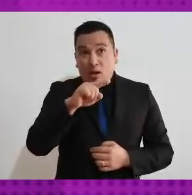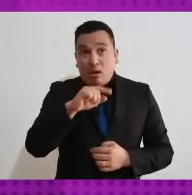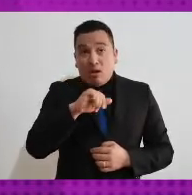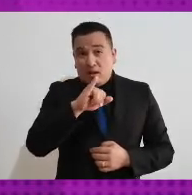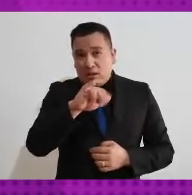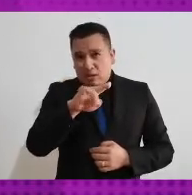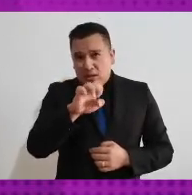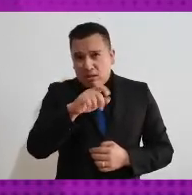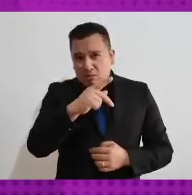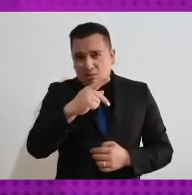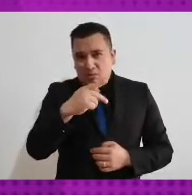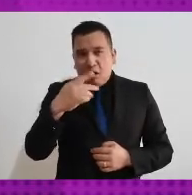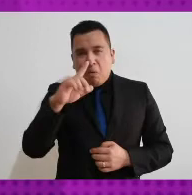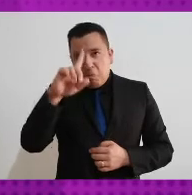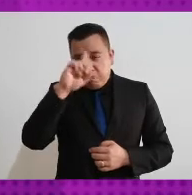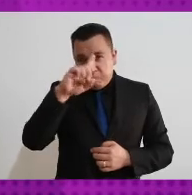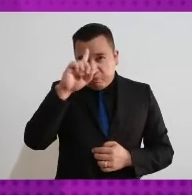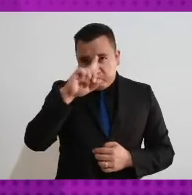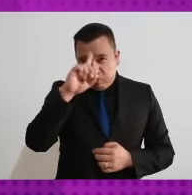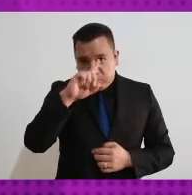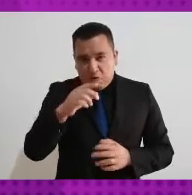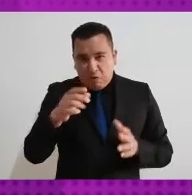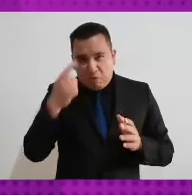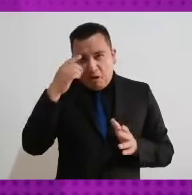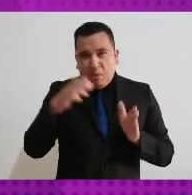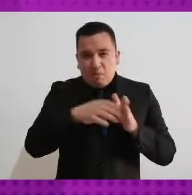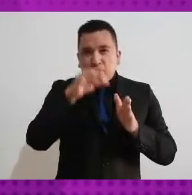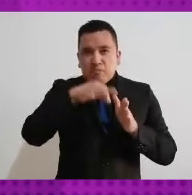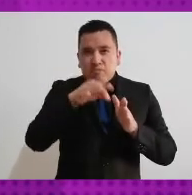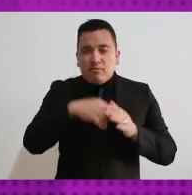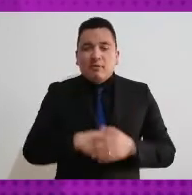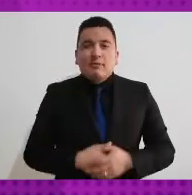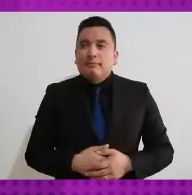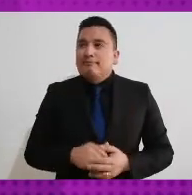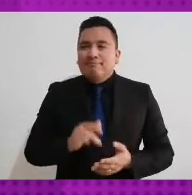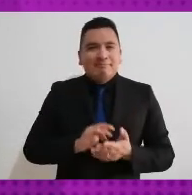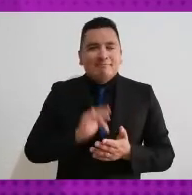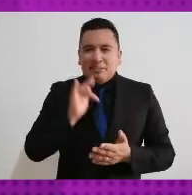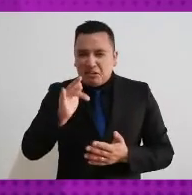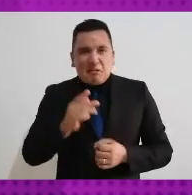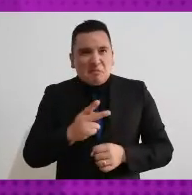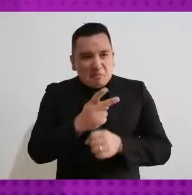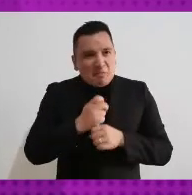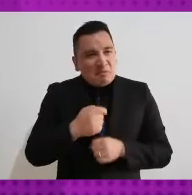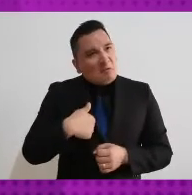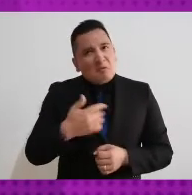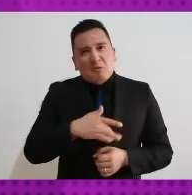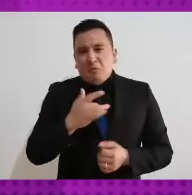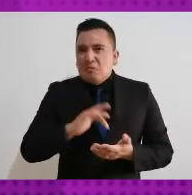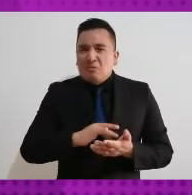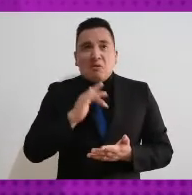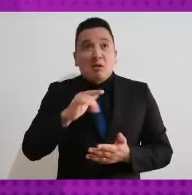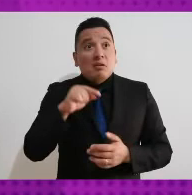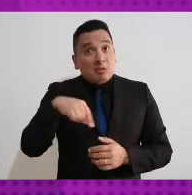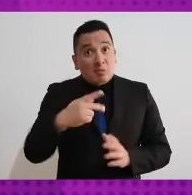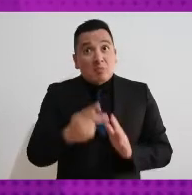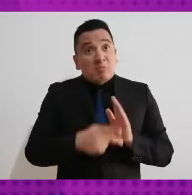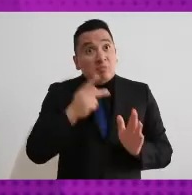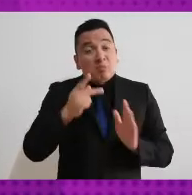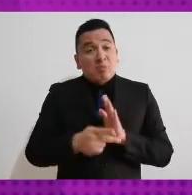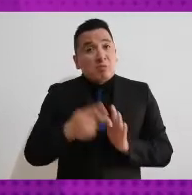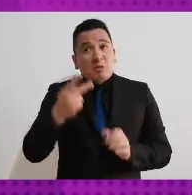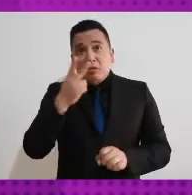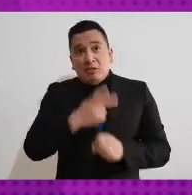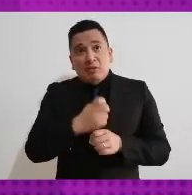Electoral. Bienvenida, Dania. Muchas gracias por la invitación, consejera Madeleine. De verdad, lo agradezco mucho. La segunda